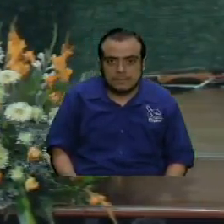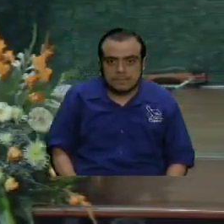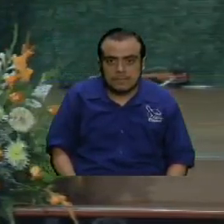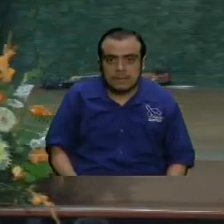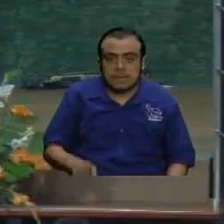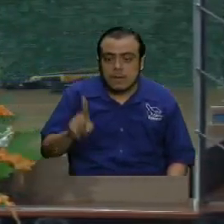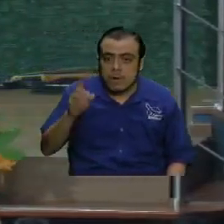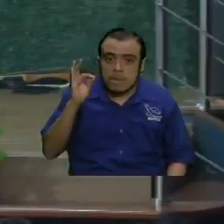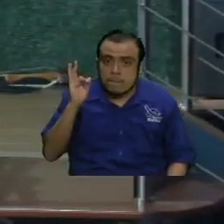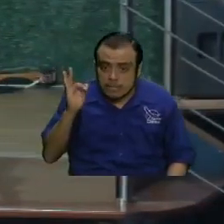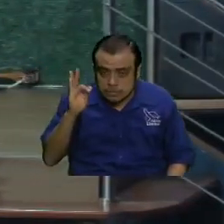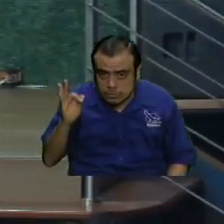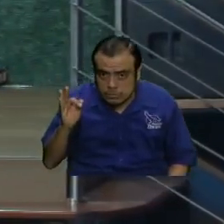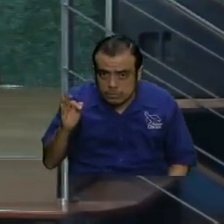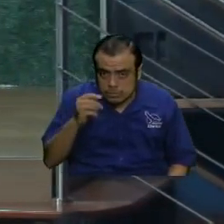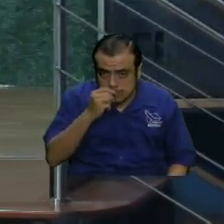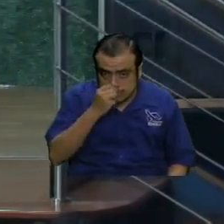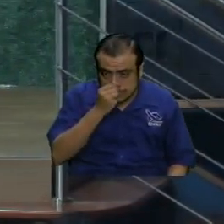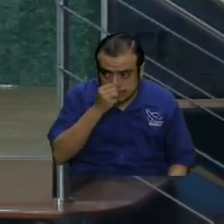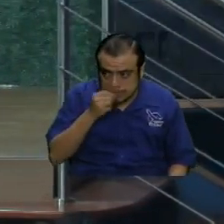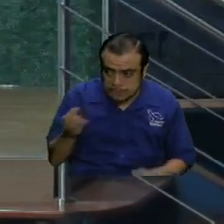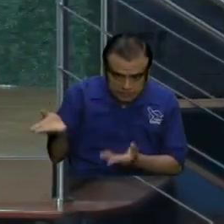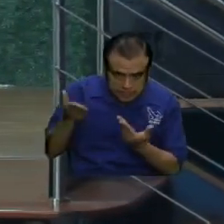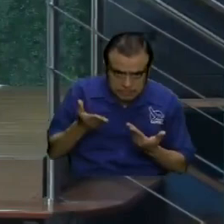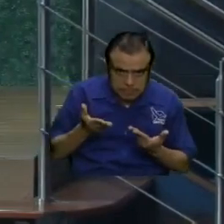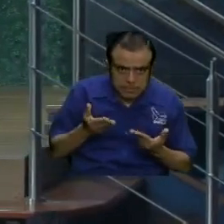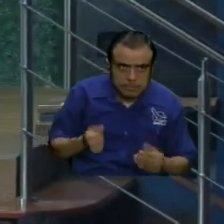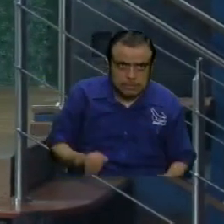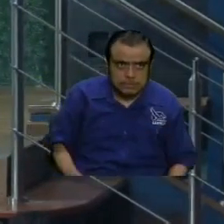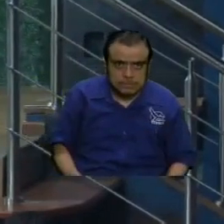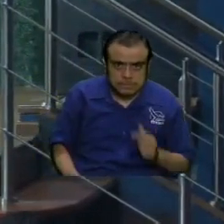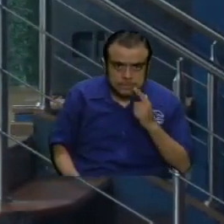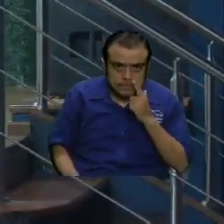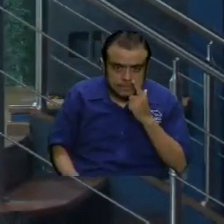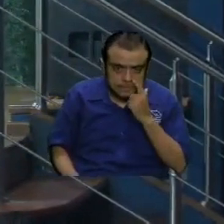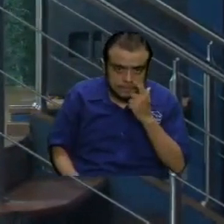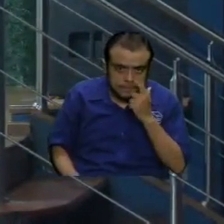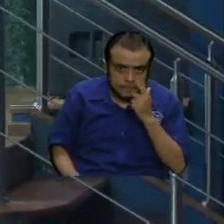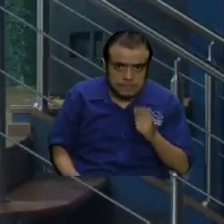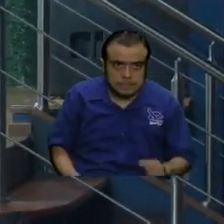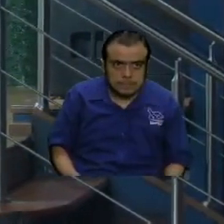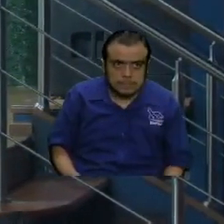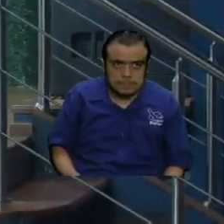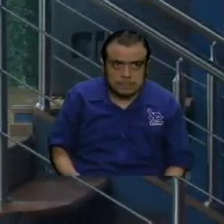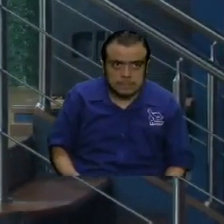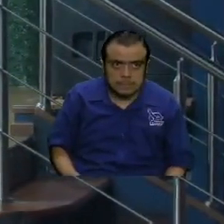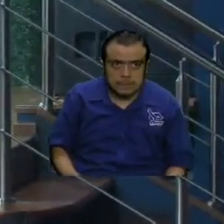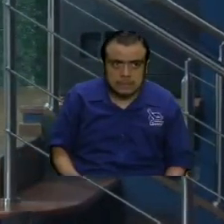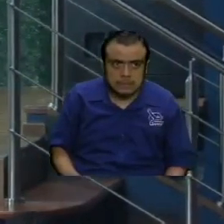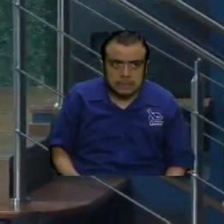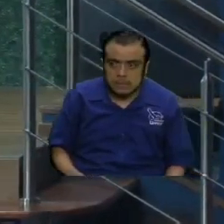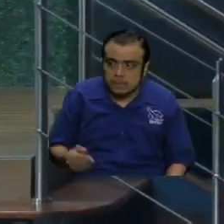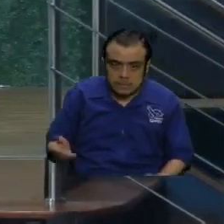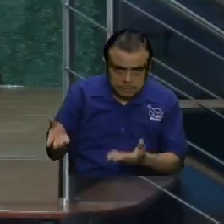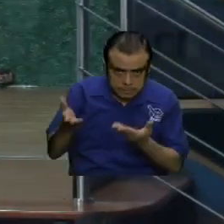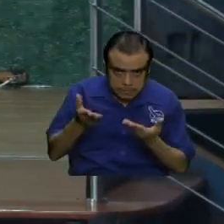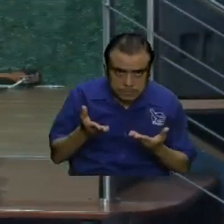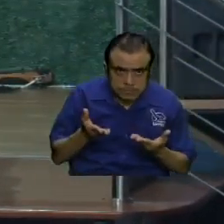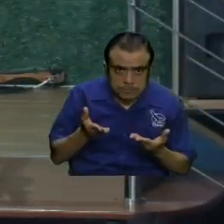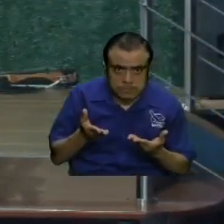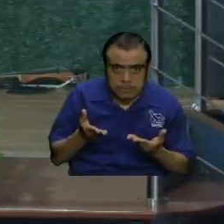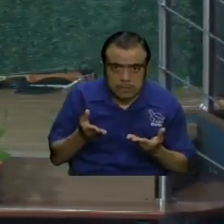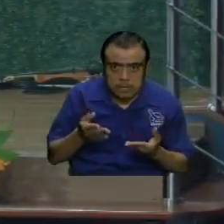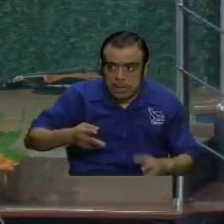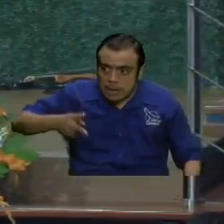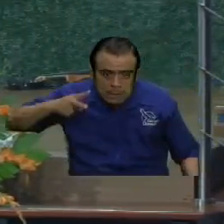Un pastor me mandó hoy, hoy me mandó y no se lo voy a mostrar, ¿verdad? Pero un pastor me mandó hoy y